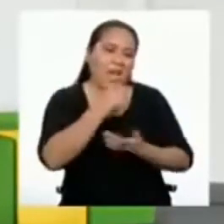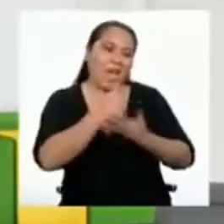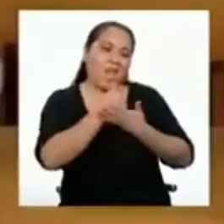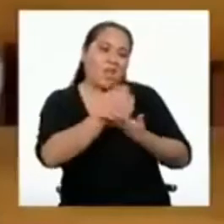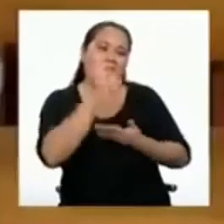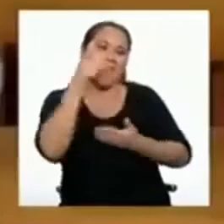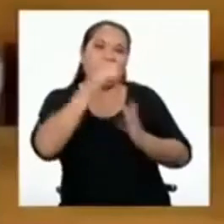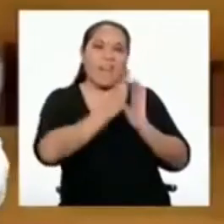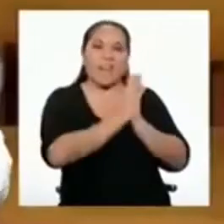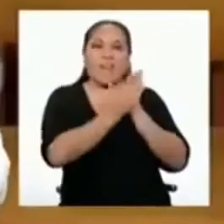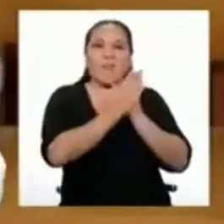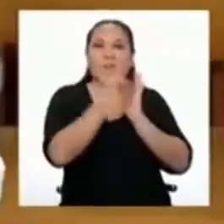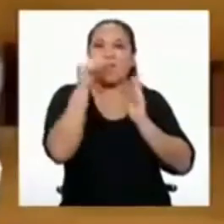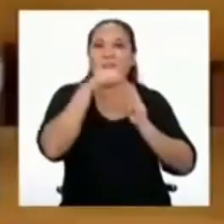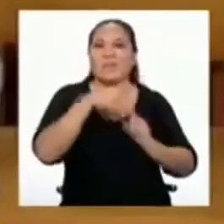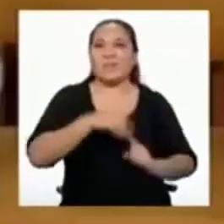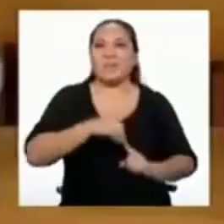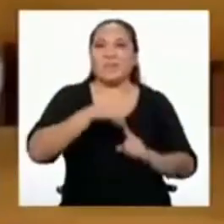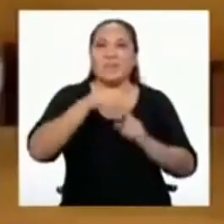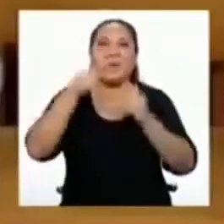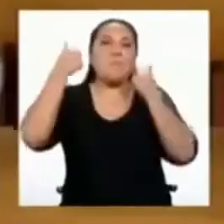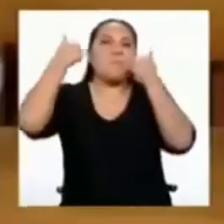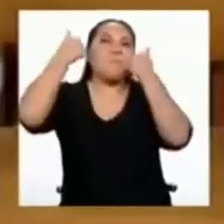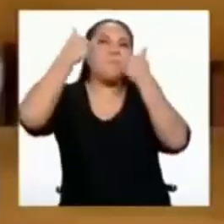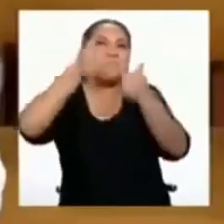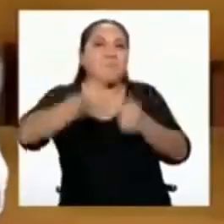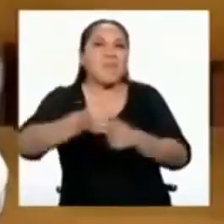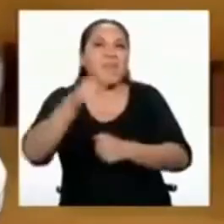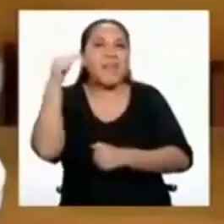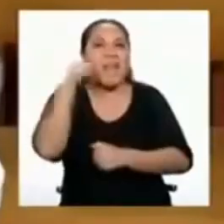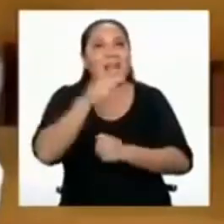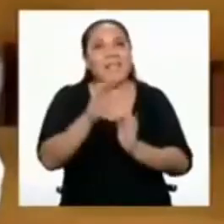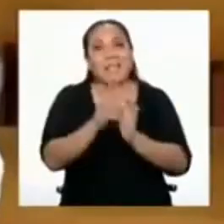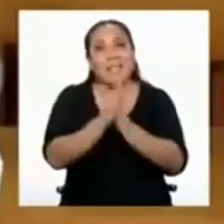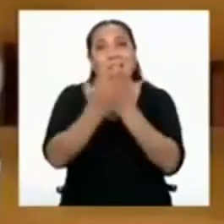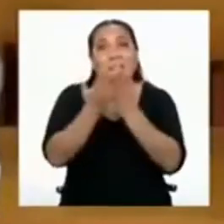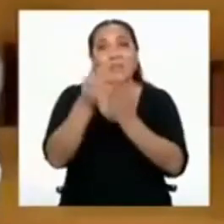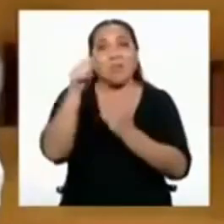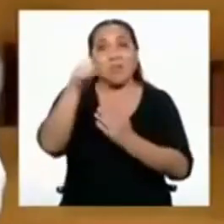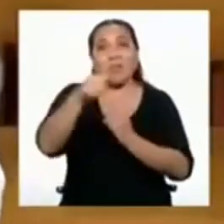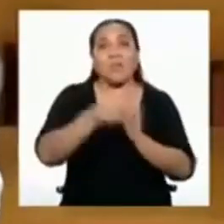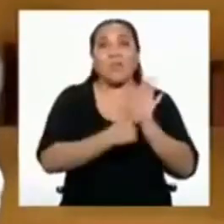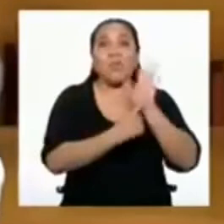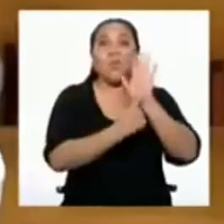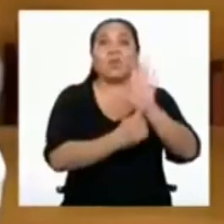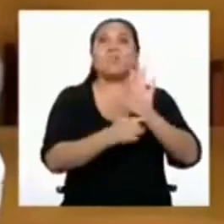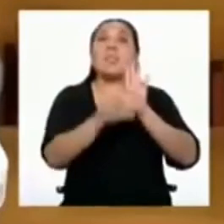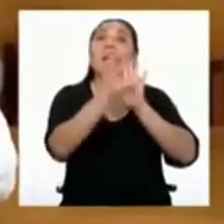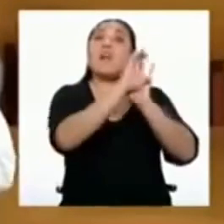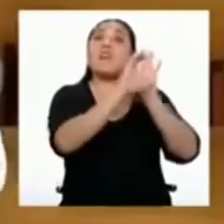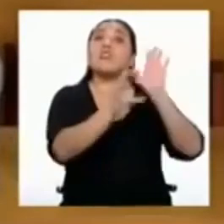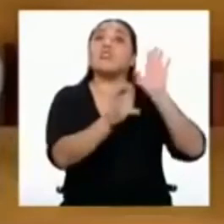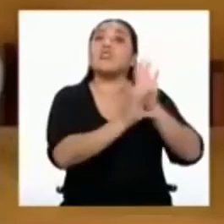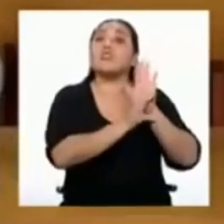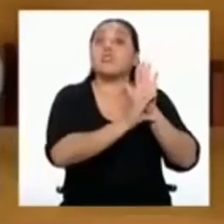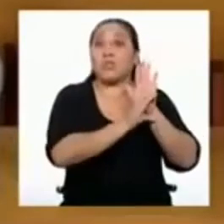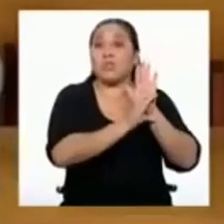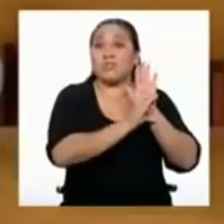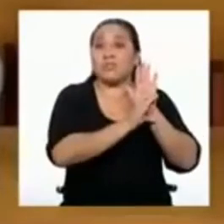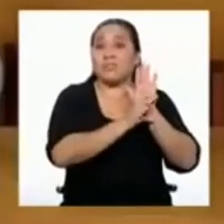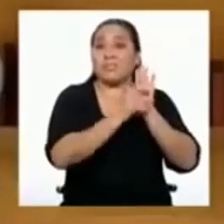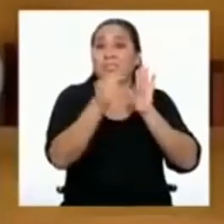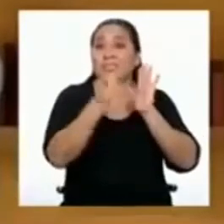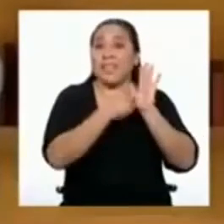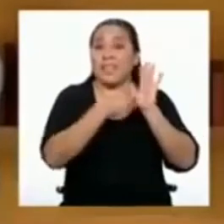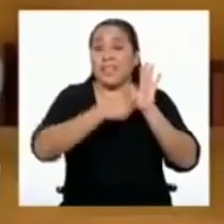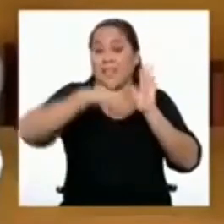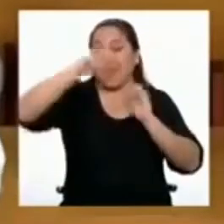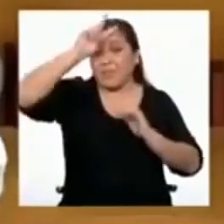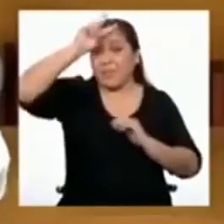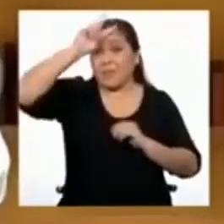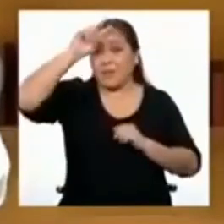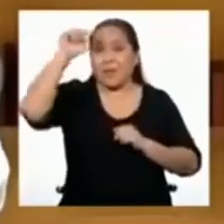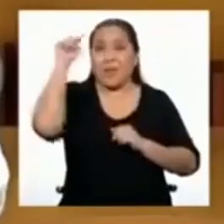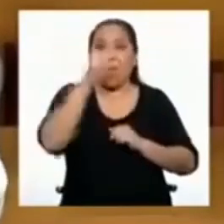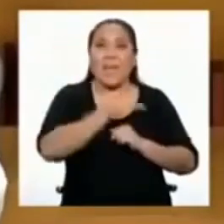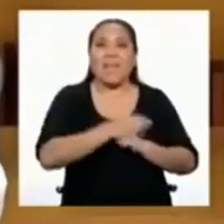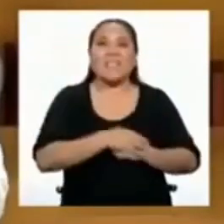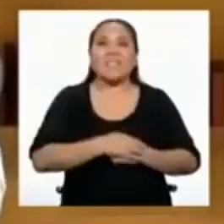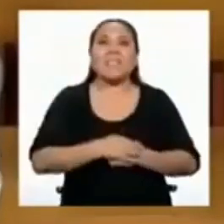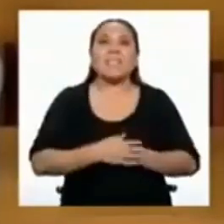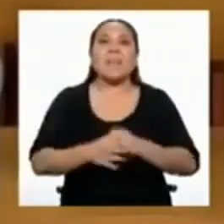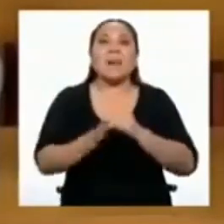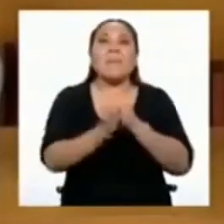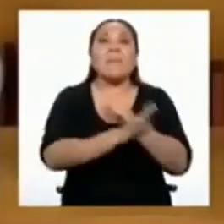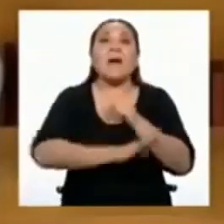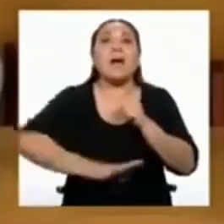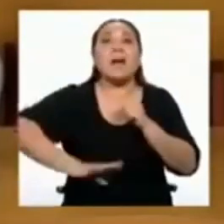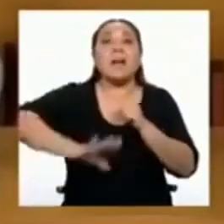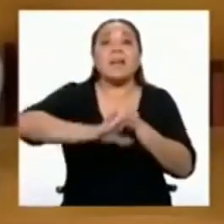muy especial. Genial, Yanira. Este libro que sostienes es la Constitución Política de Perú. Este es el documento